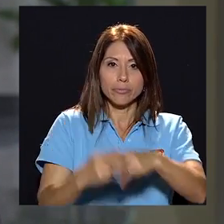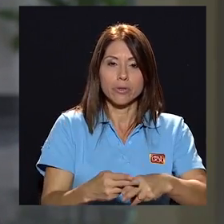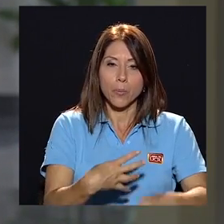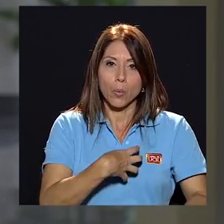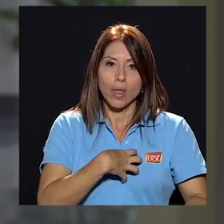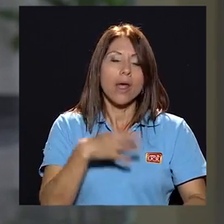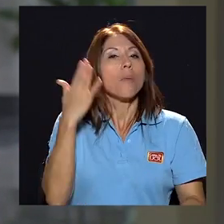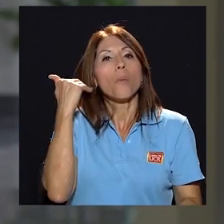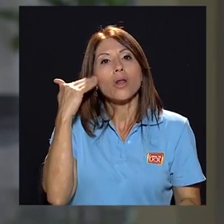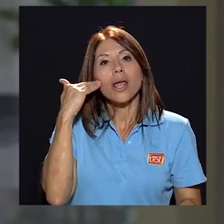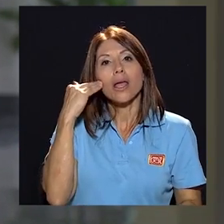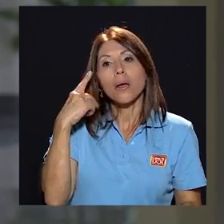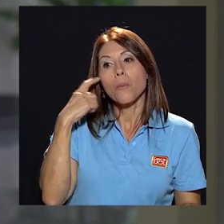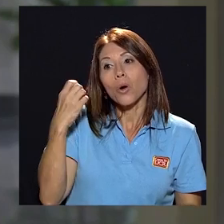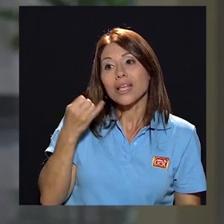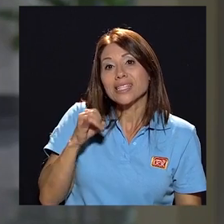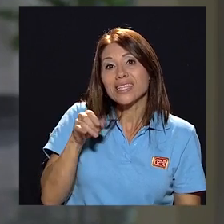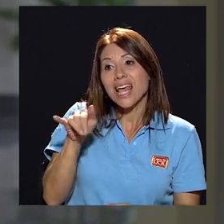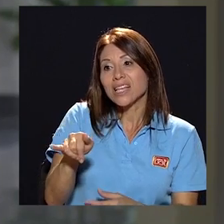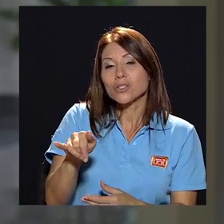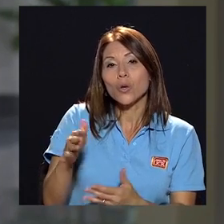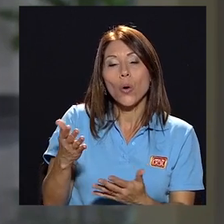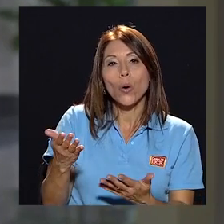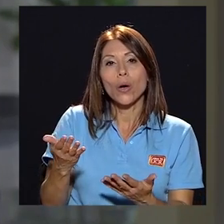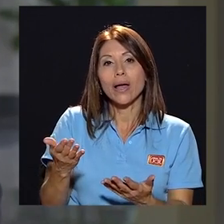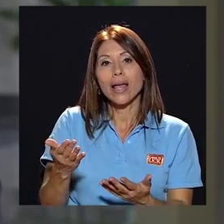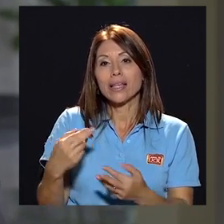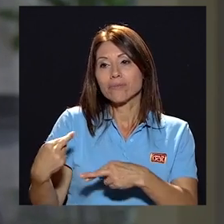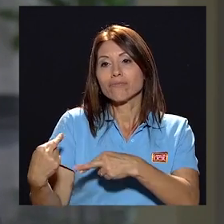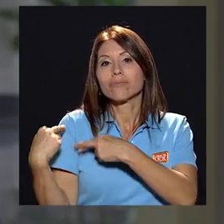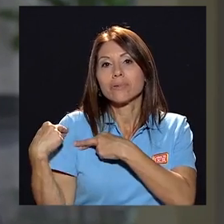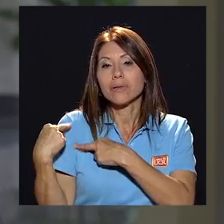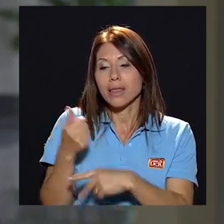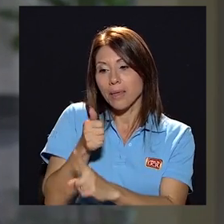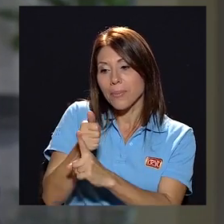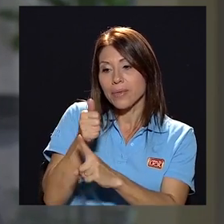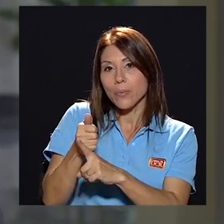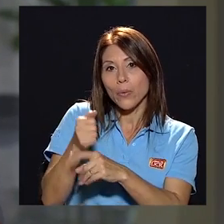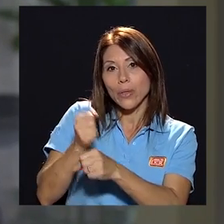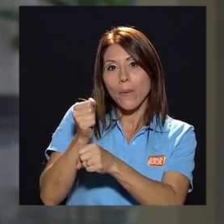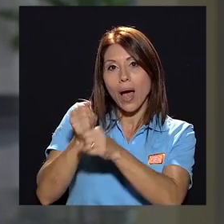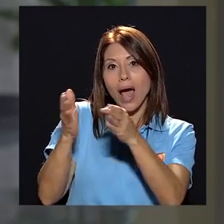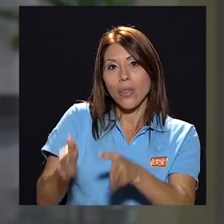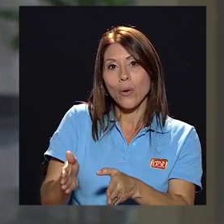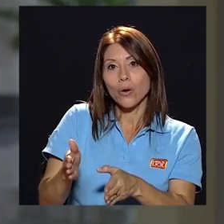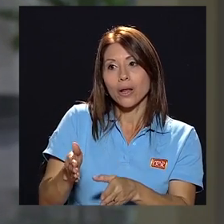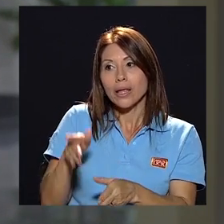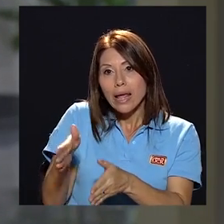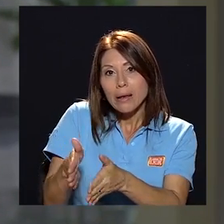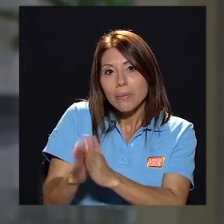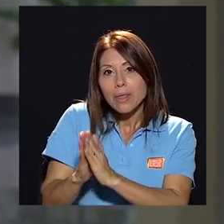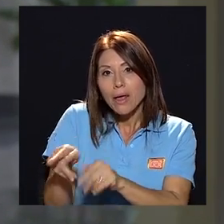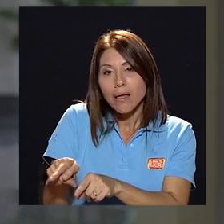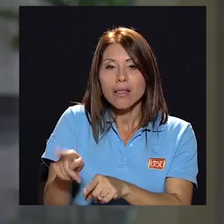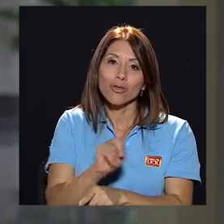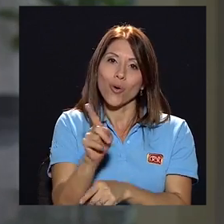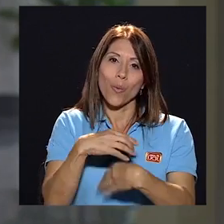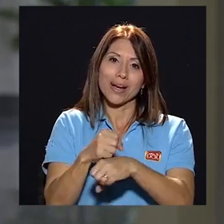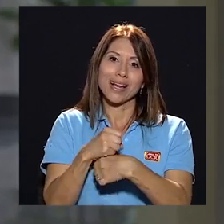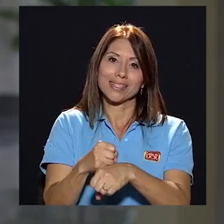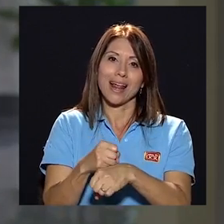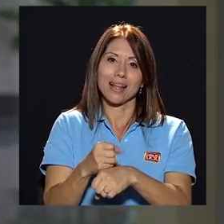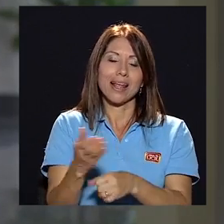¿Por qué? Porque si esto se lo deja al empleado, perdón, al compañero trabajador no lo va a realizar. Y